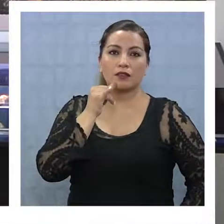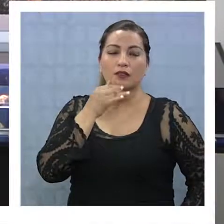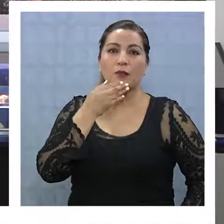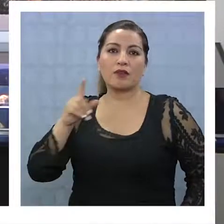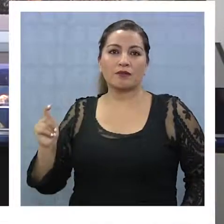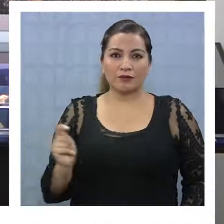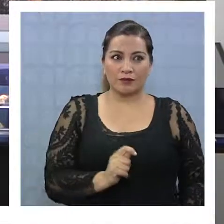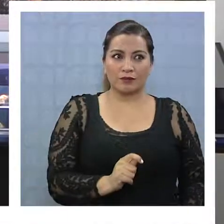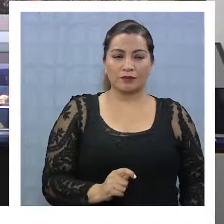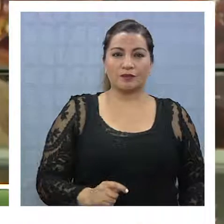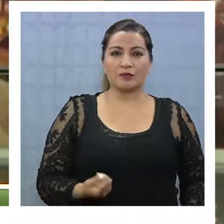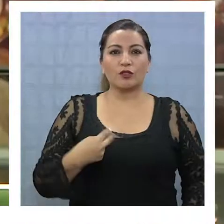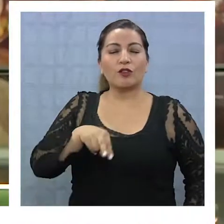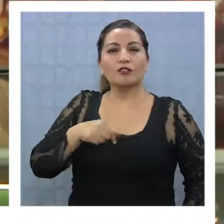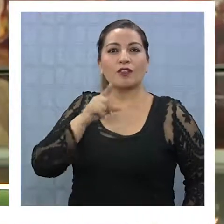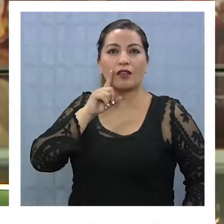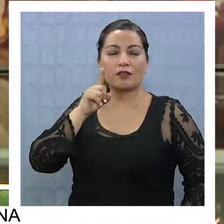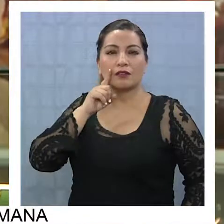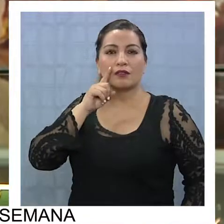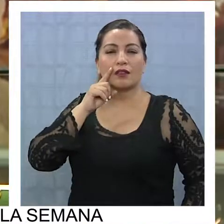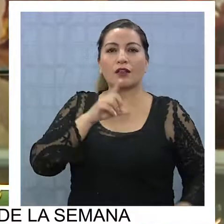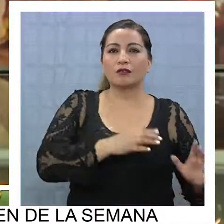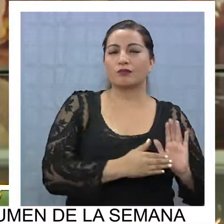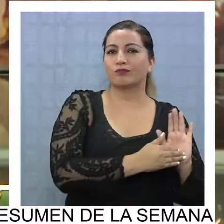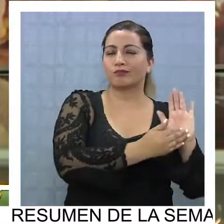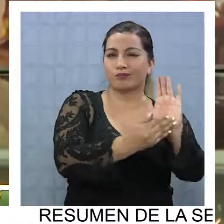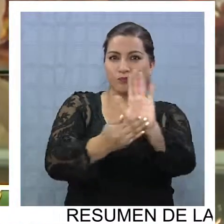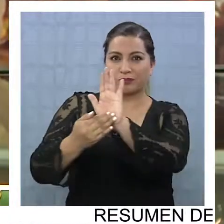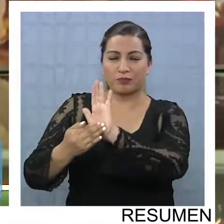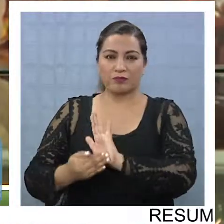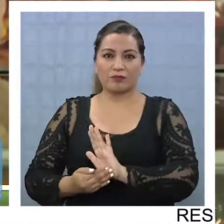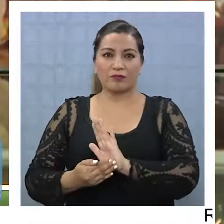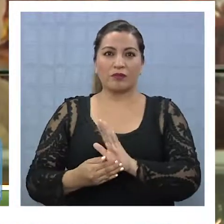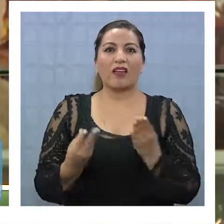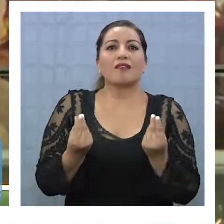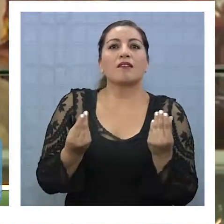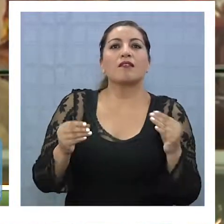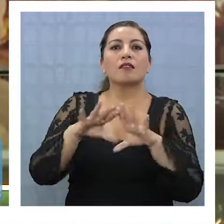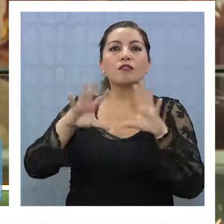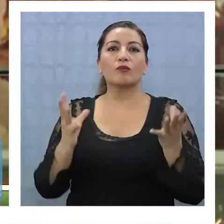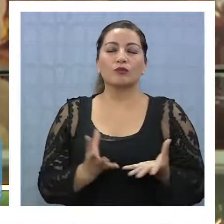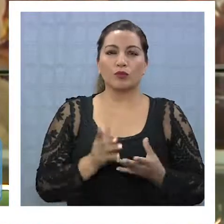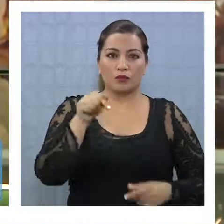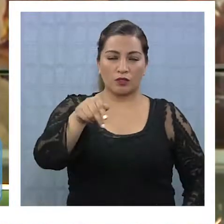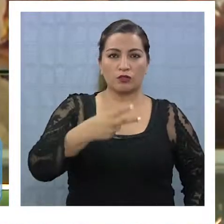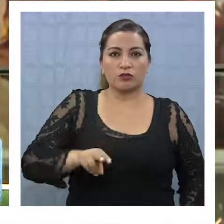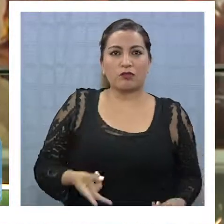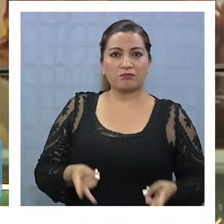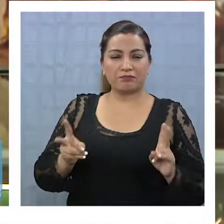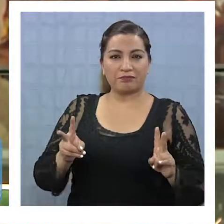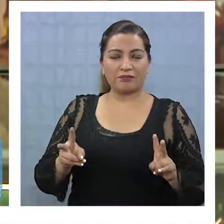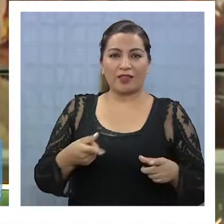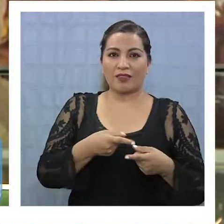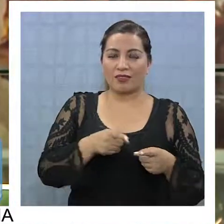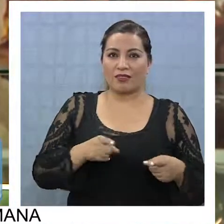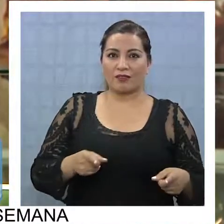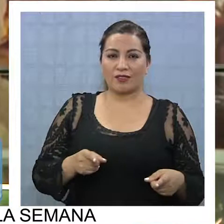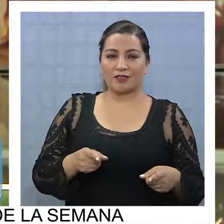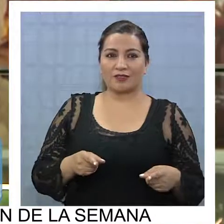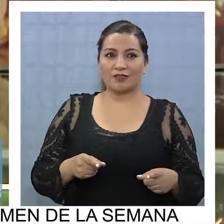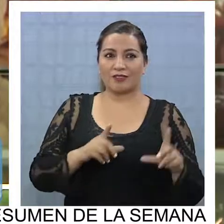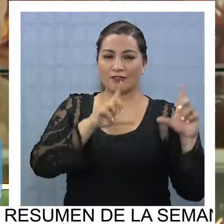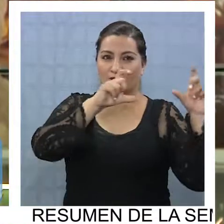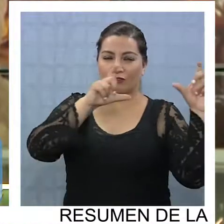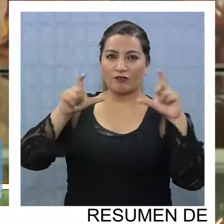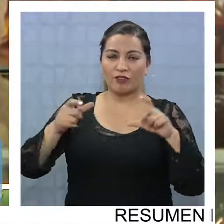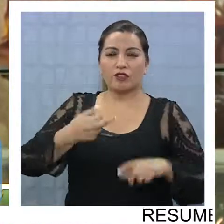Iquique y en Tarapacá, tenemos a disposición de todos una exposición que es de calidad mundial y que nos permite a través de distintas